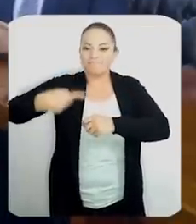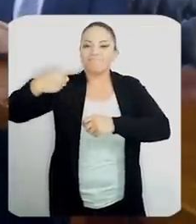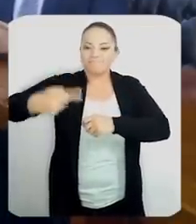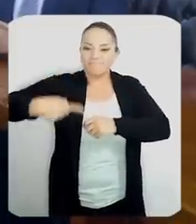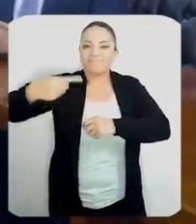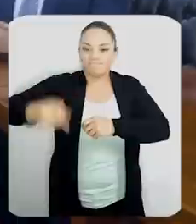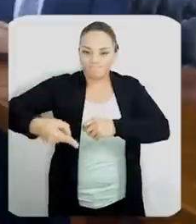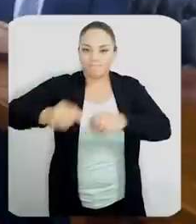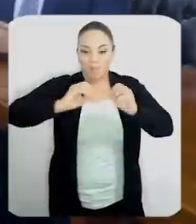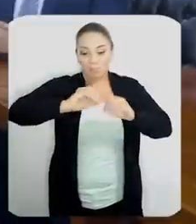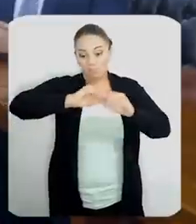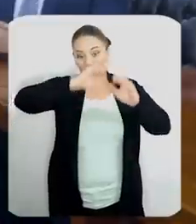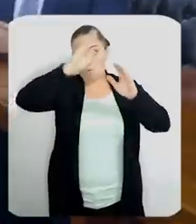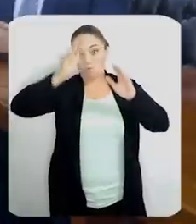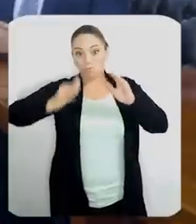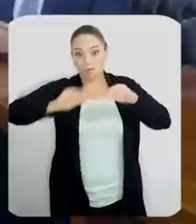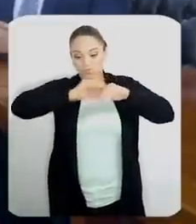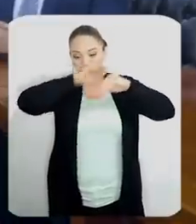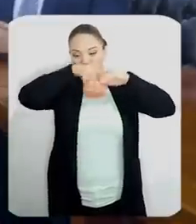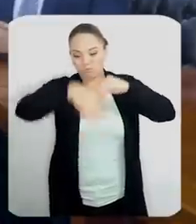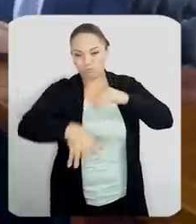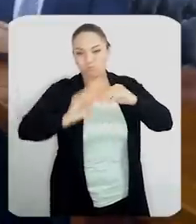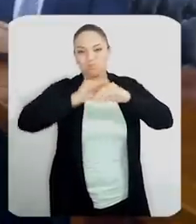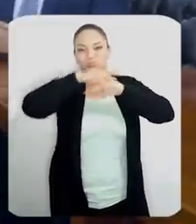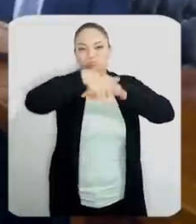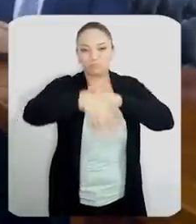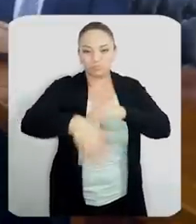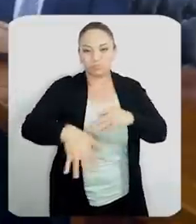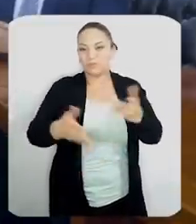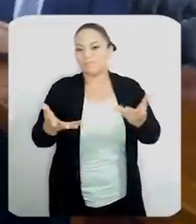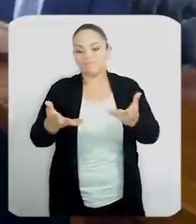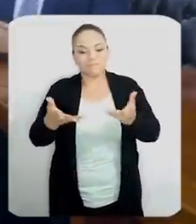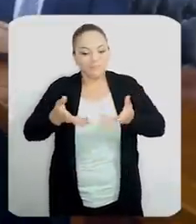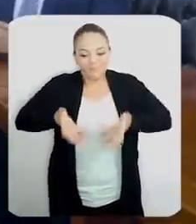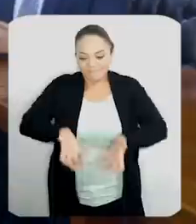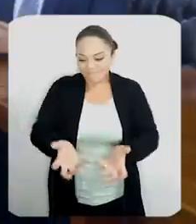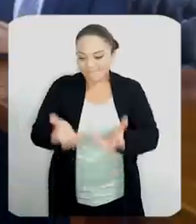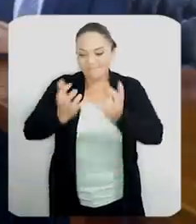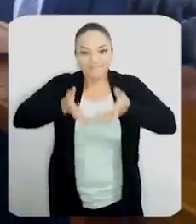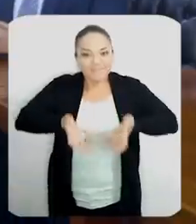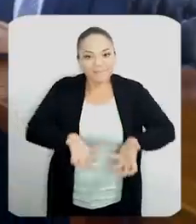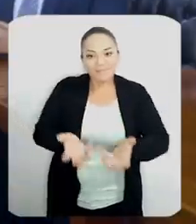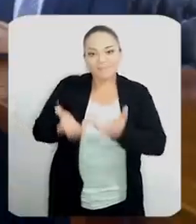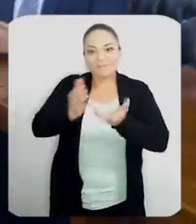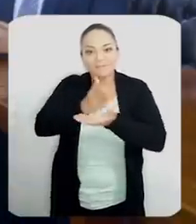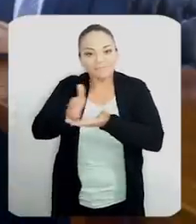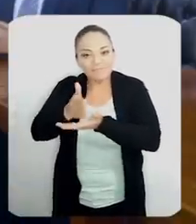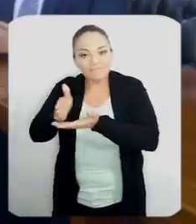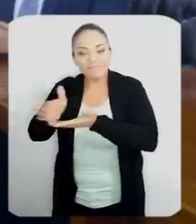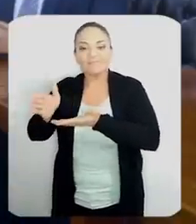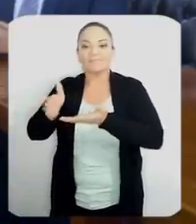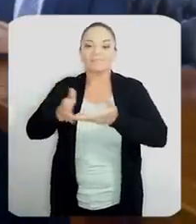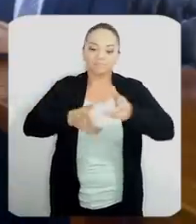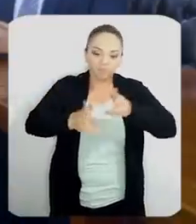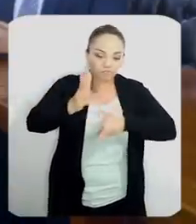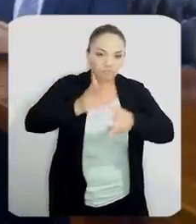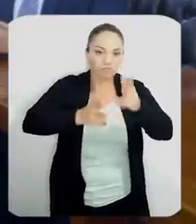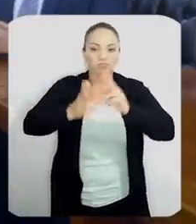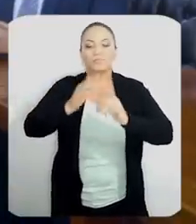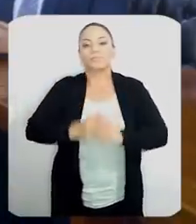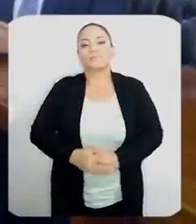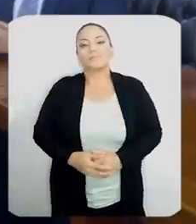estar limpiando derrumbes y abriendo el tráfico de nuevo. También con Boni